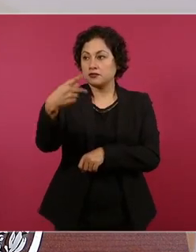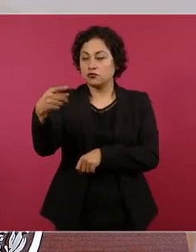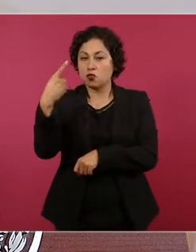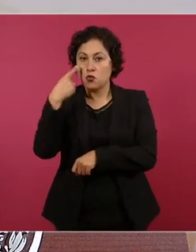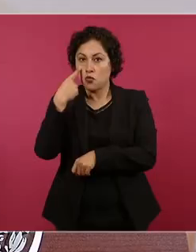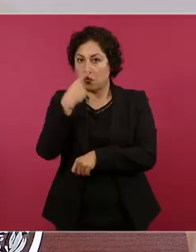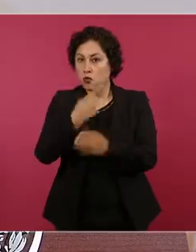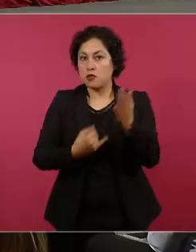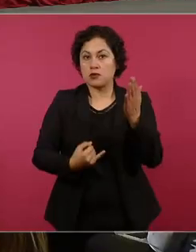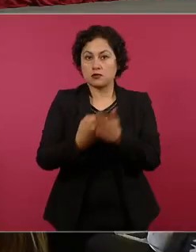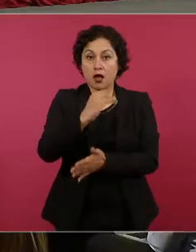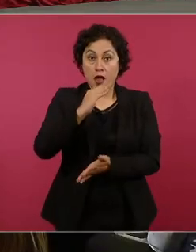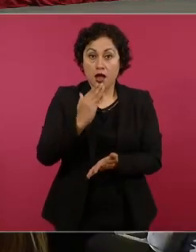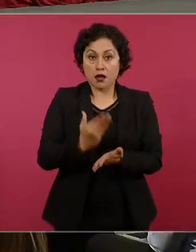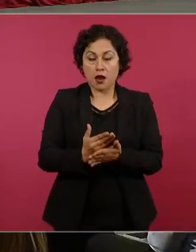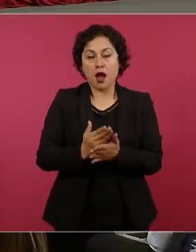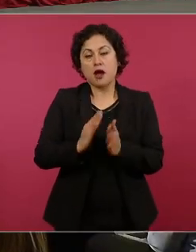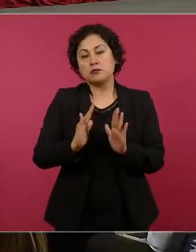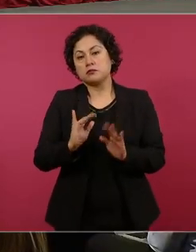contrario. Gracias.